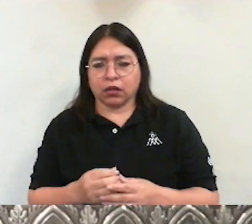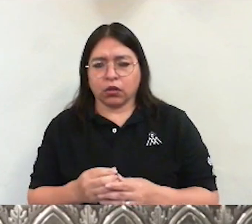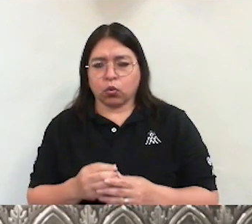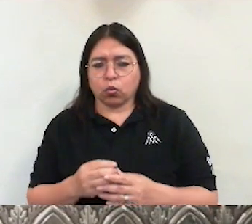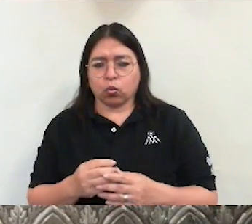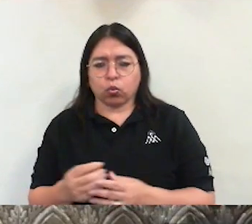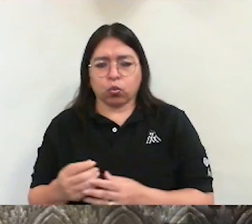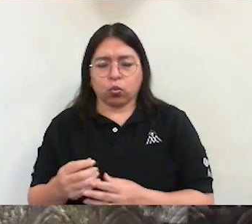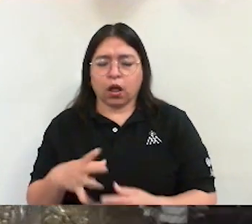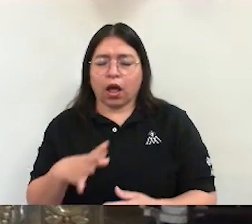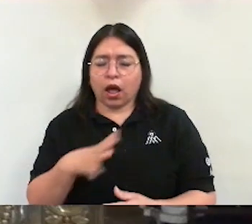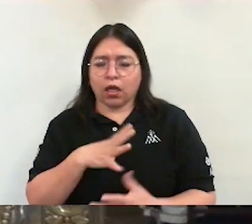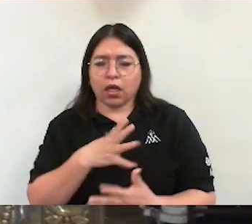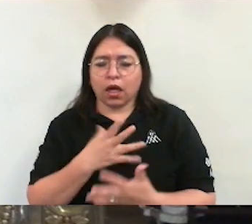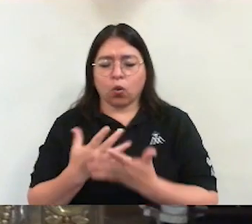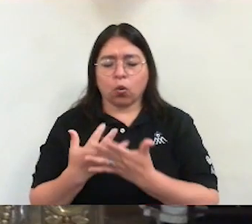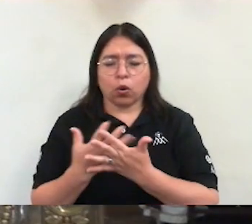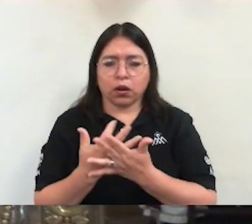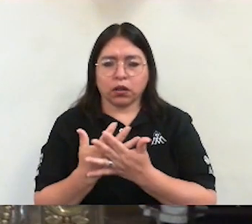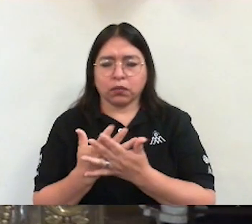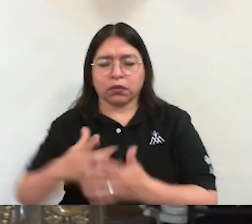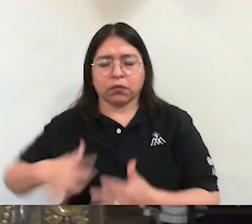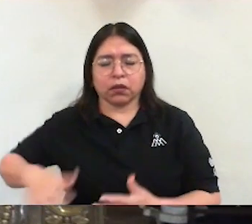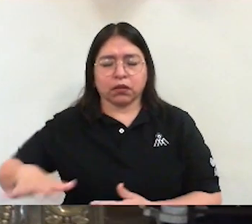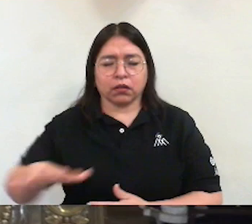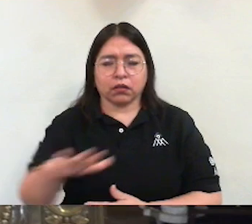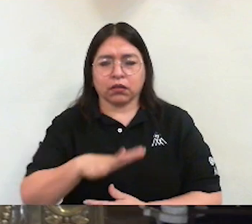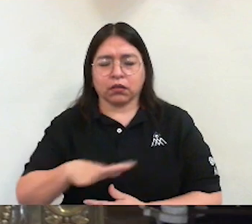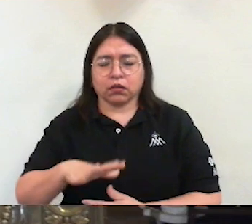de esperanza para el mundo.